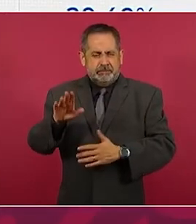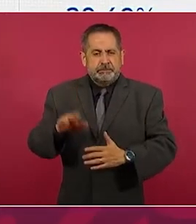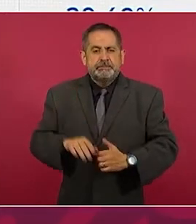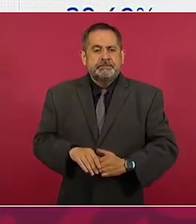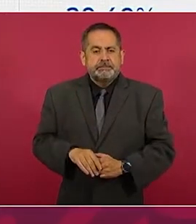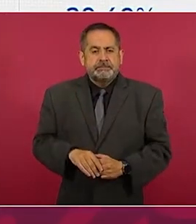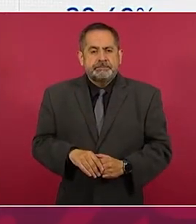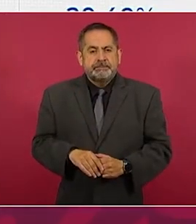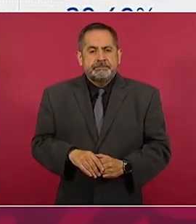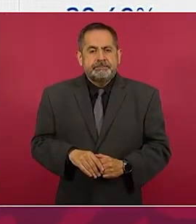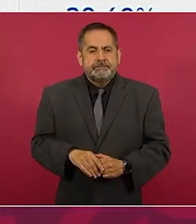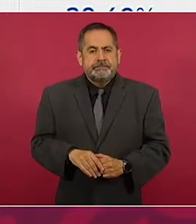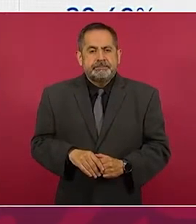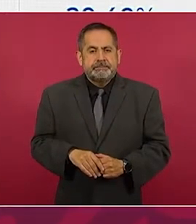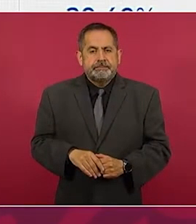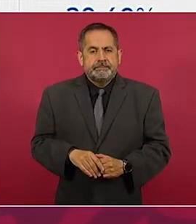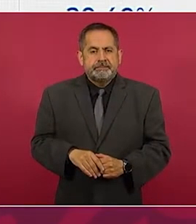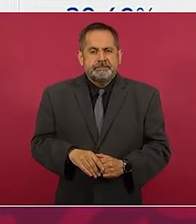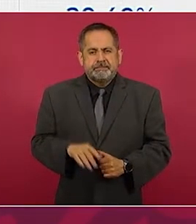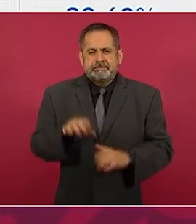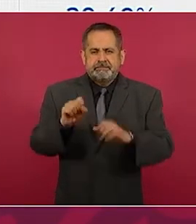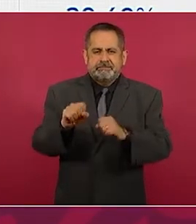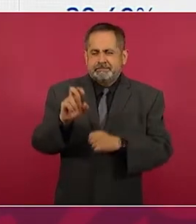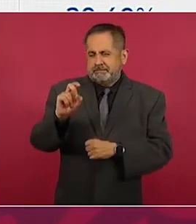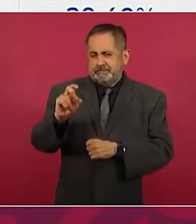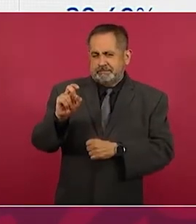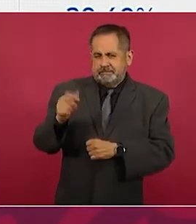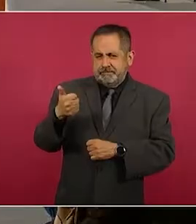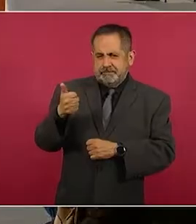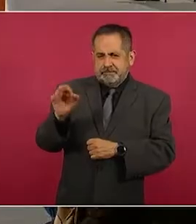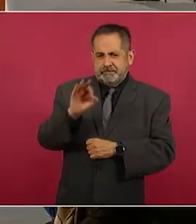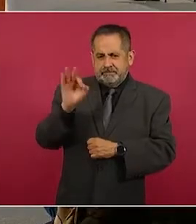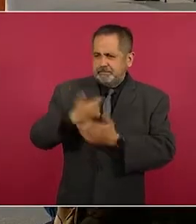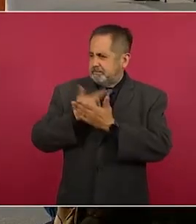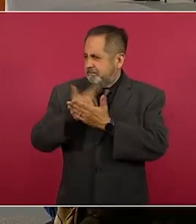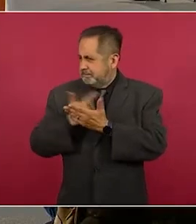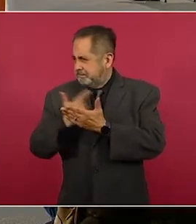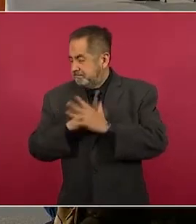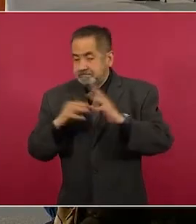casi 36 por ciento del padrón.